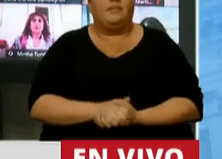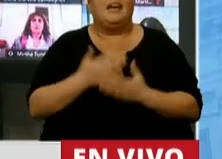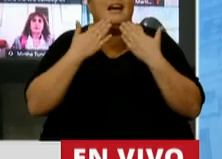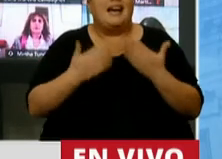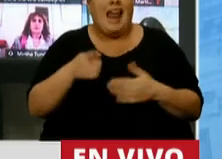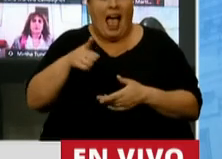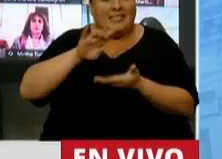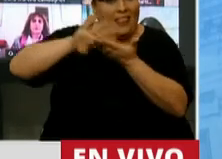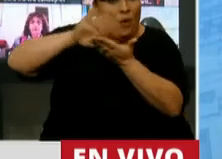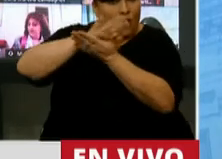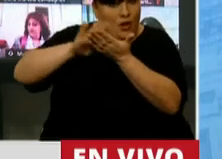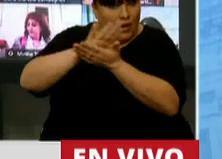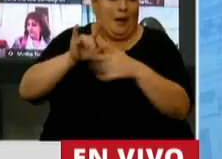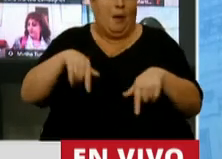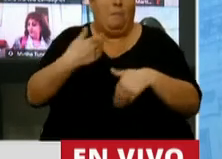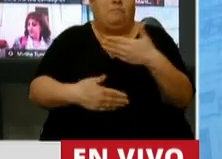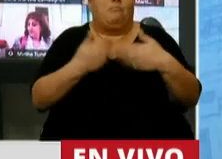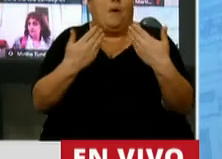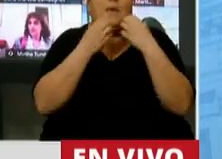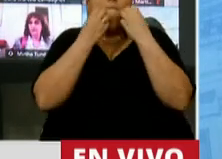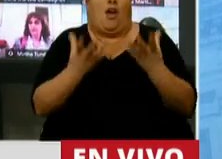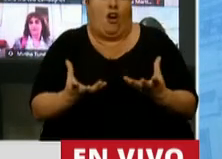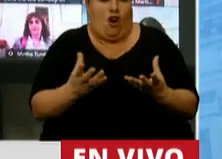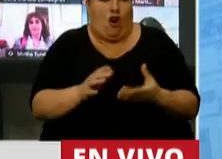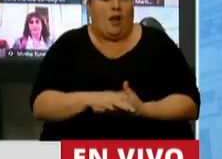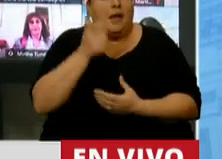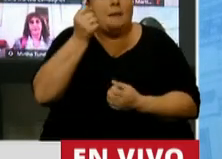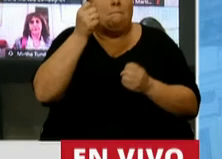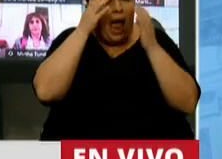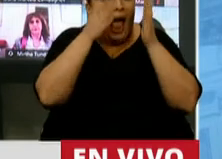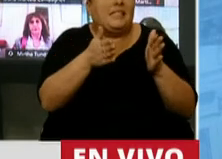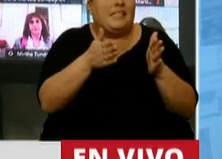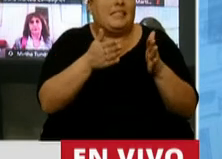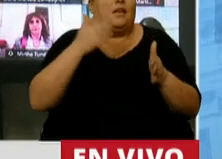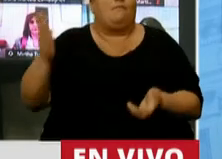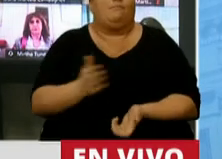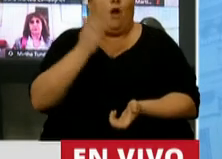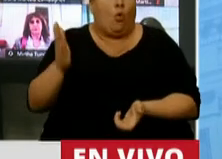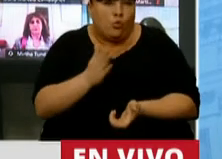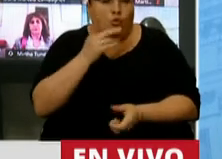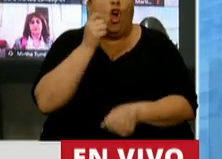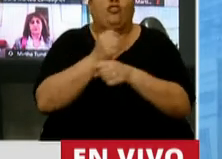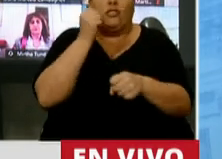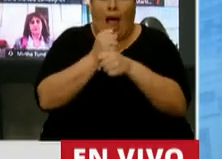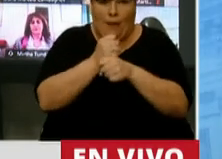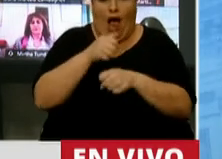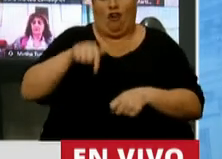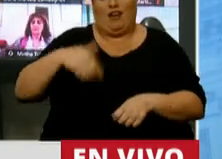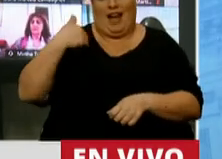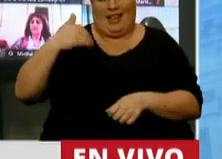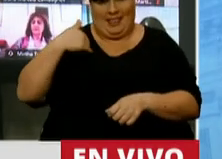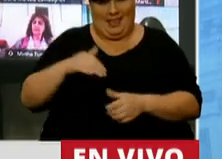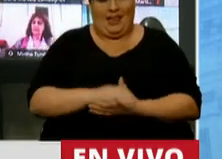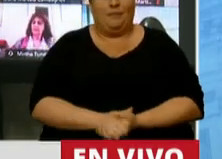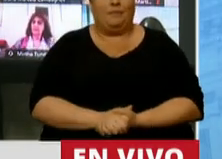gracias a eso podemos ir mejorando y priorizando la productividad y el trabajo en nuestro país.